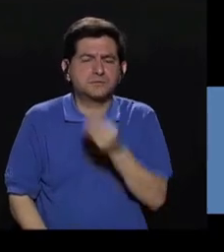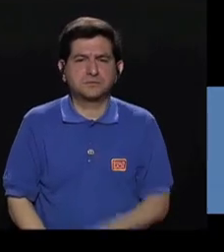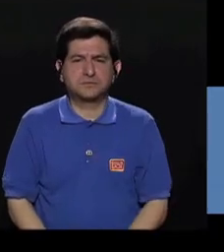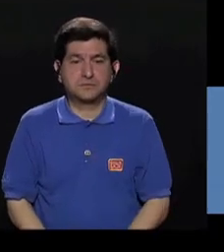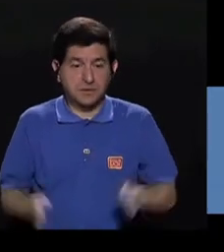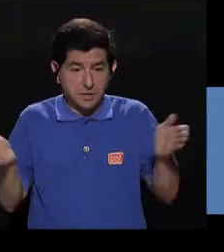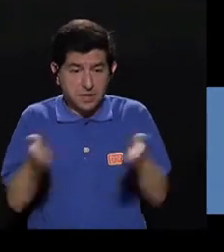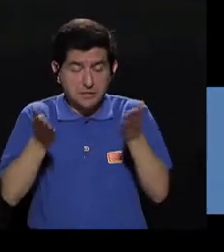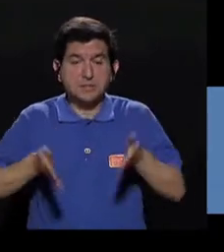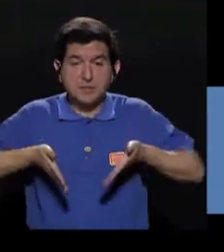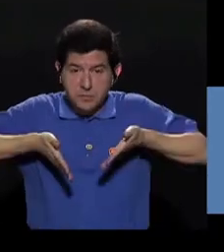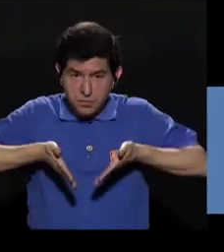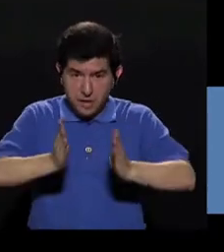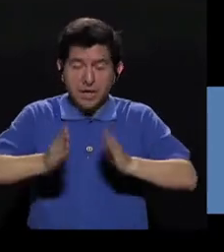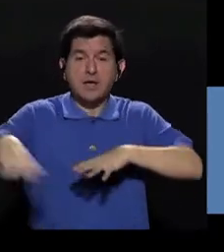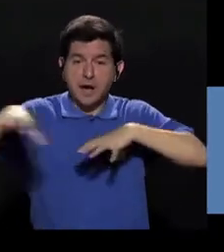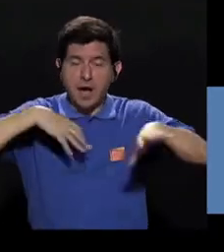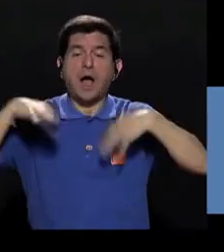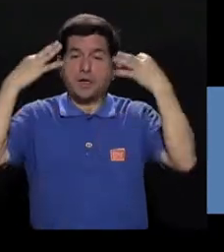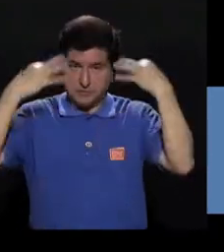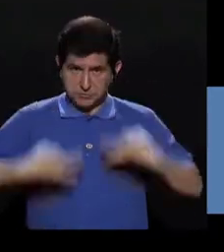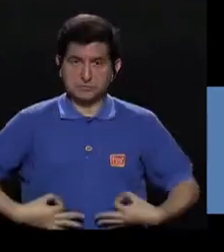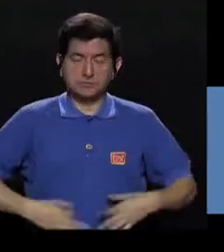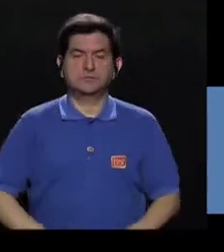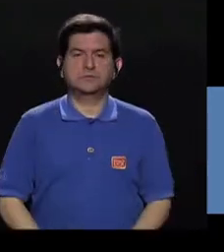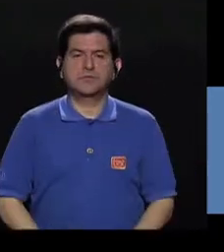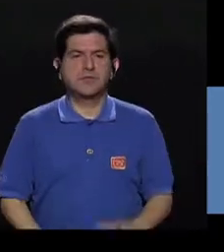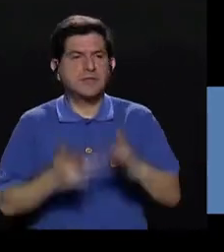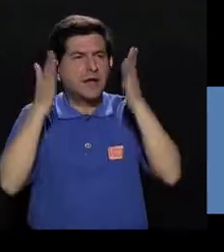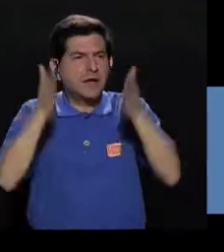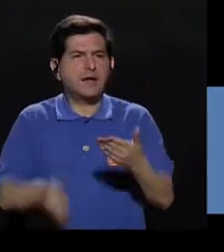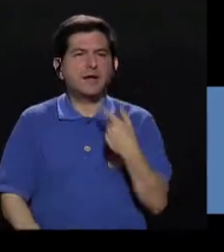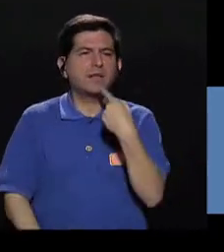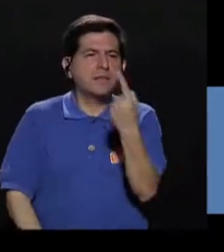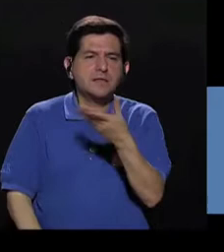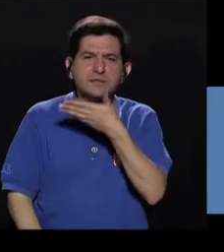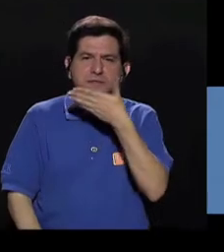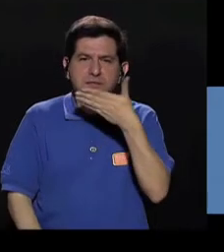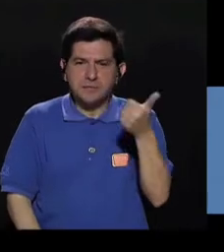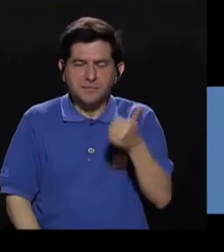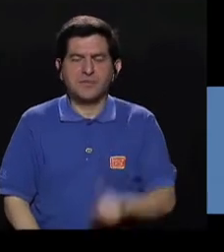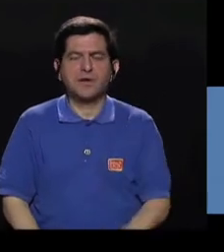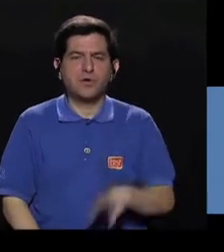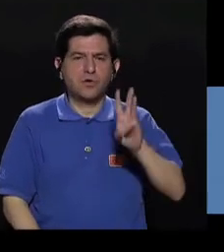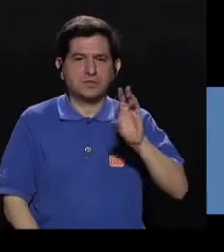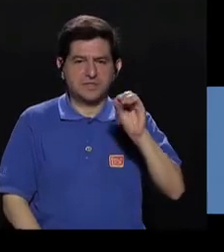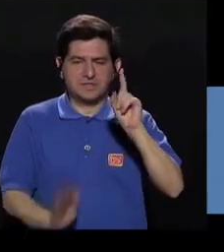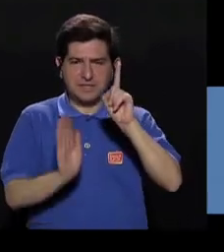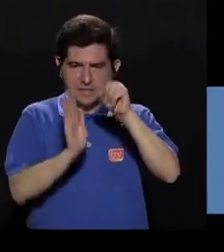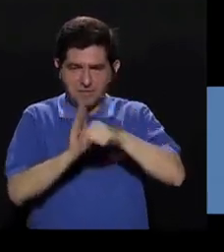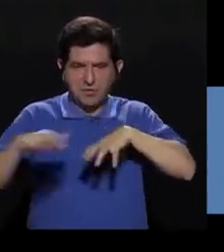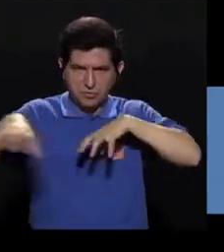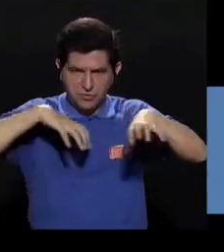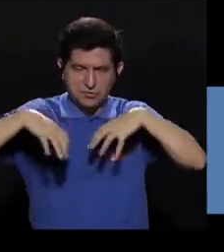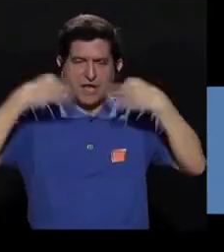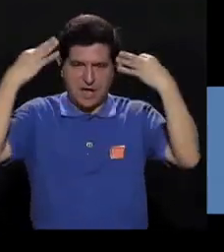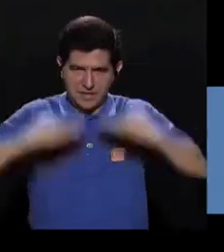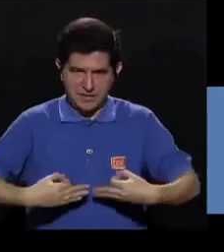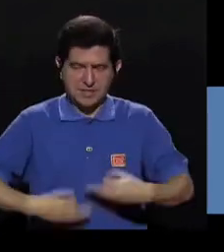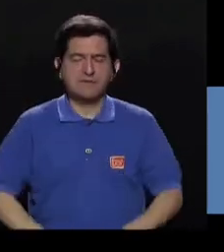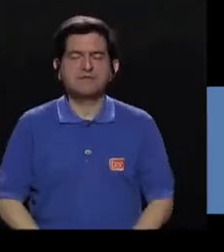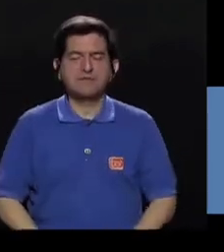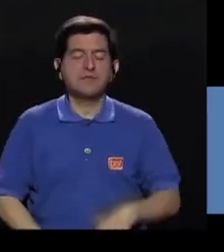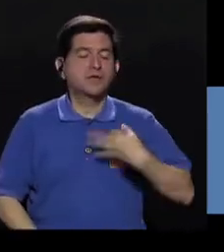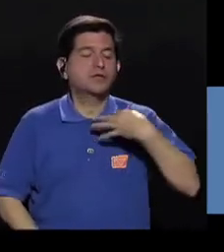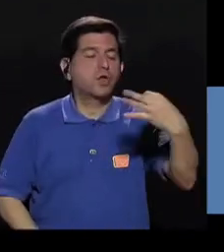Motive a su hijo o hija a ser más activo. Los expertos recomiendan que los niños hagan 60 minutos de actividad física